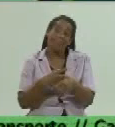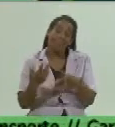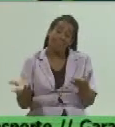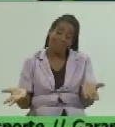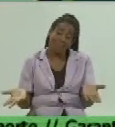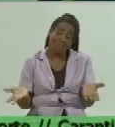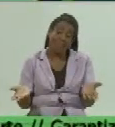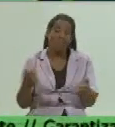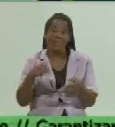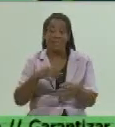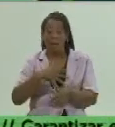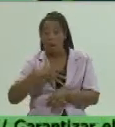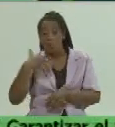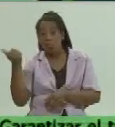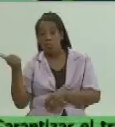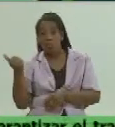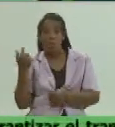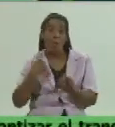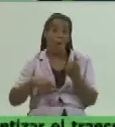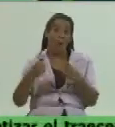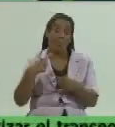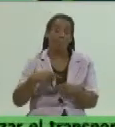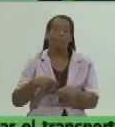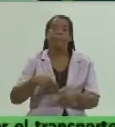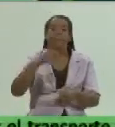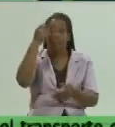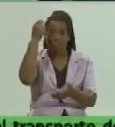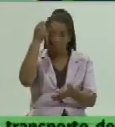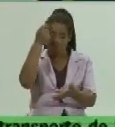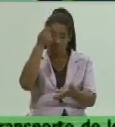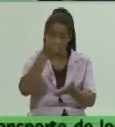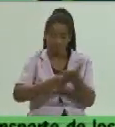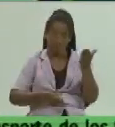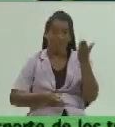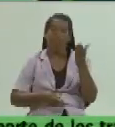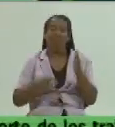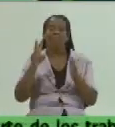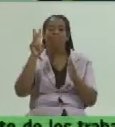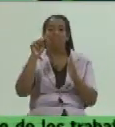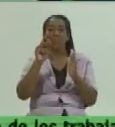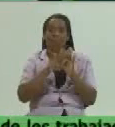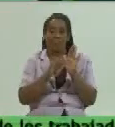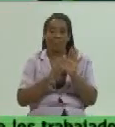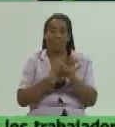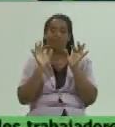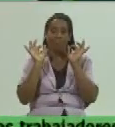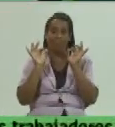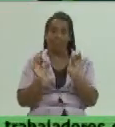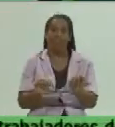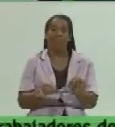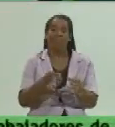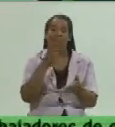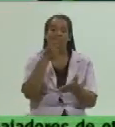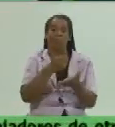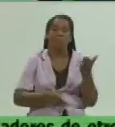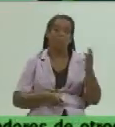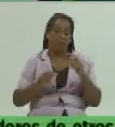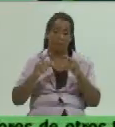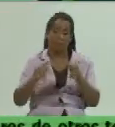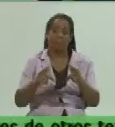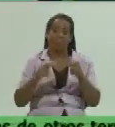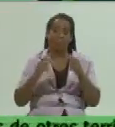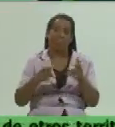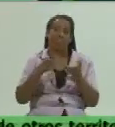exista el abuso al consumidor bueno se apliquen las medidas correspondientes que en este caso serían las multas vuelvo y reitero que no es